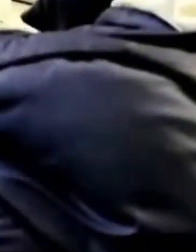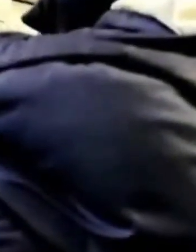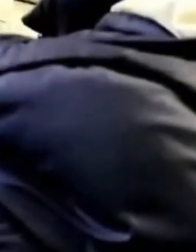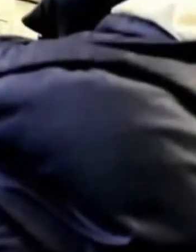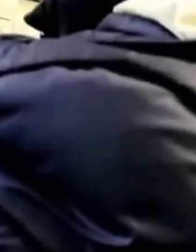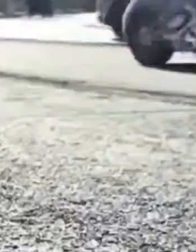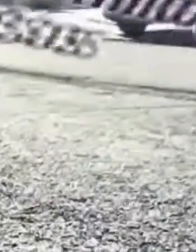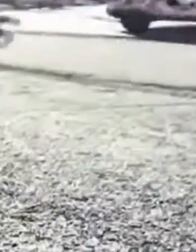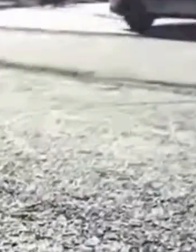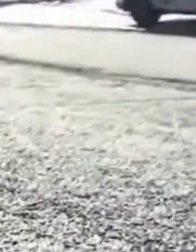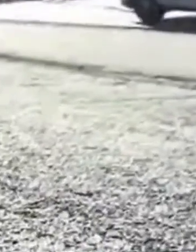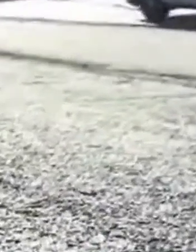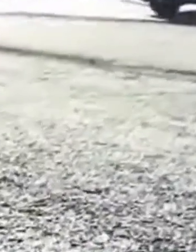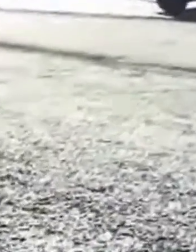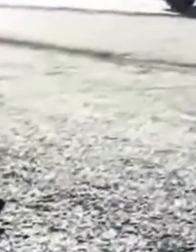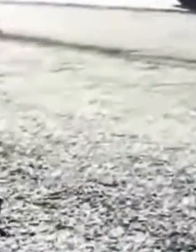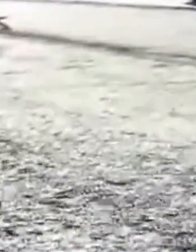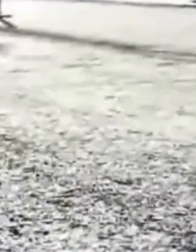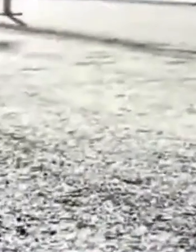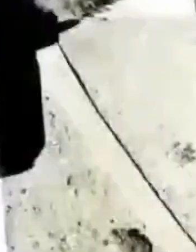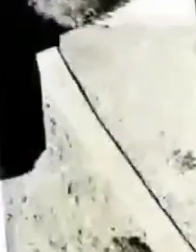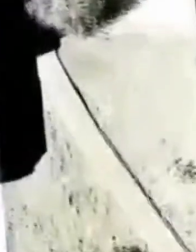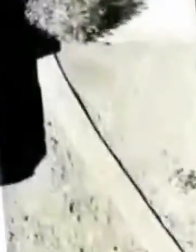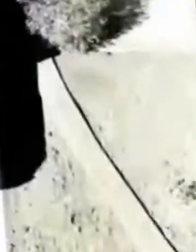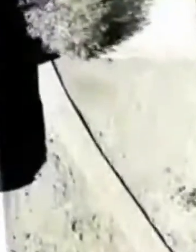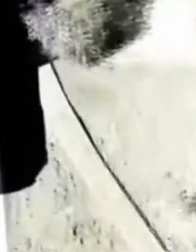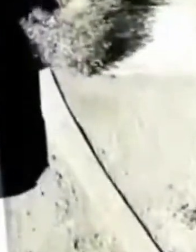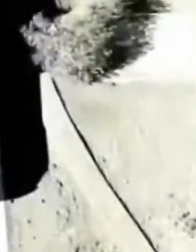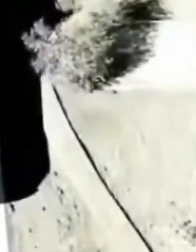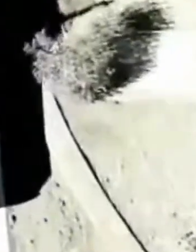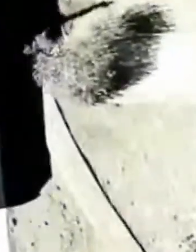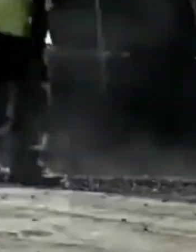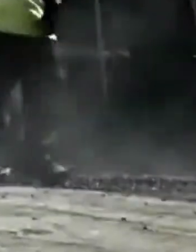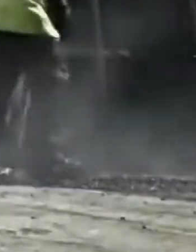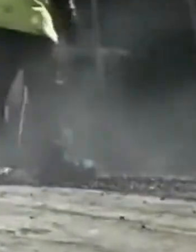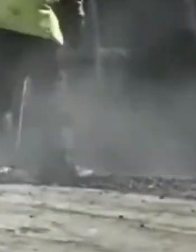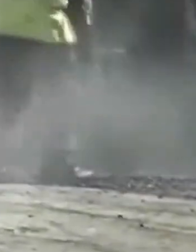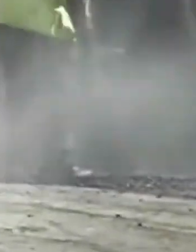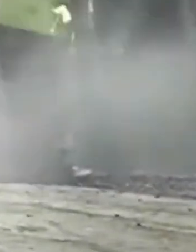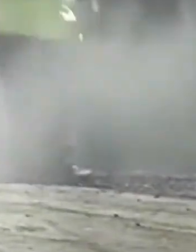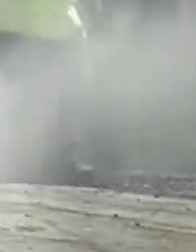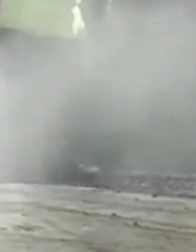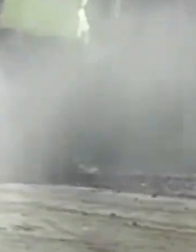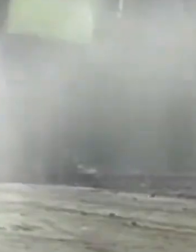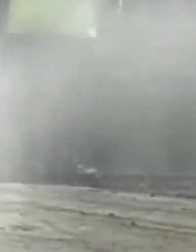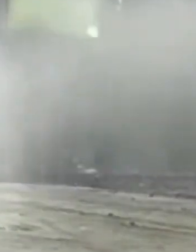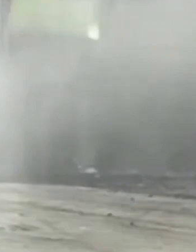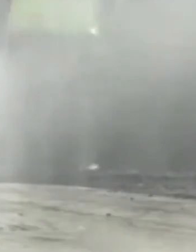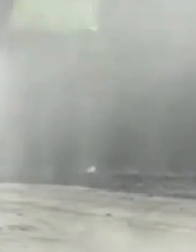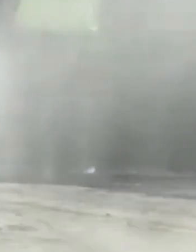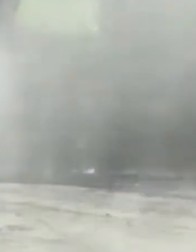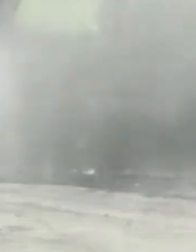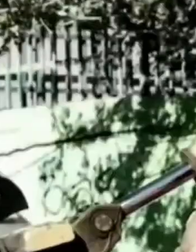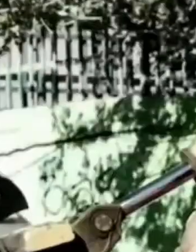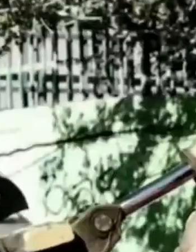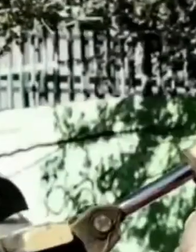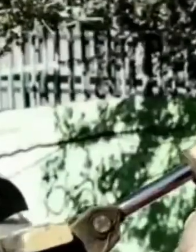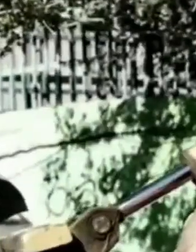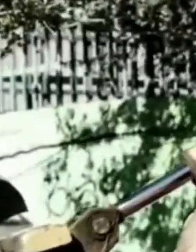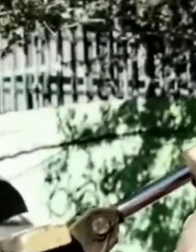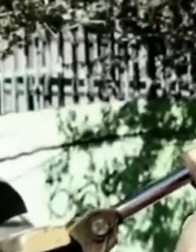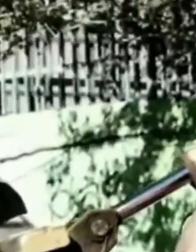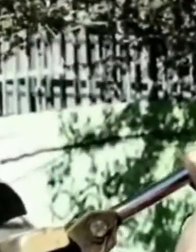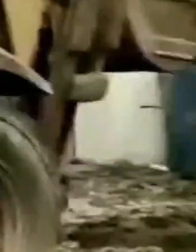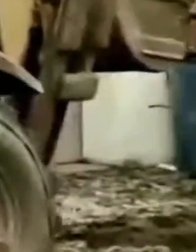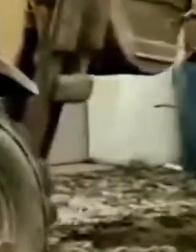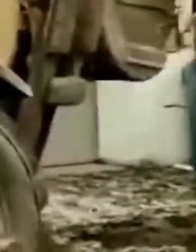federal superior a los 4 mil 242 millones de pesos que son destinados al mejoramiento de vialidades Ya es